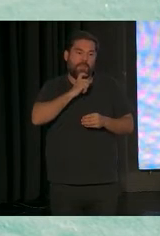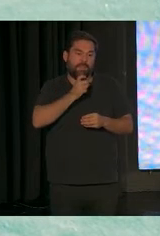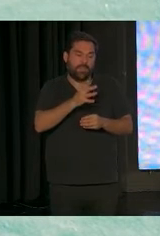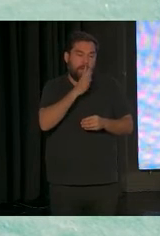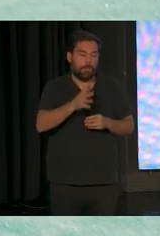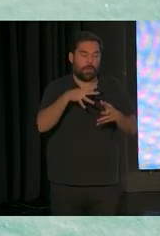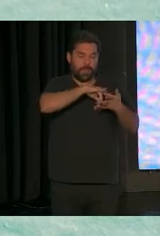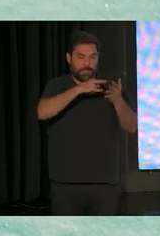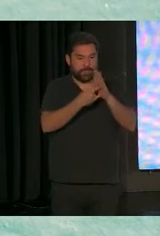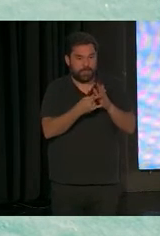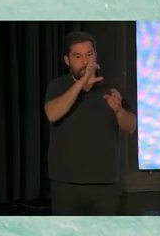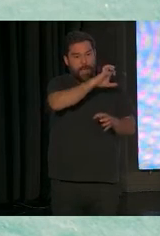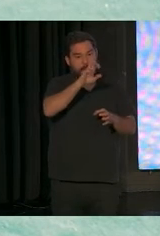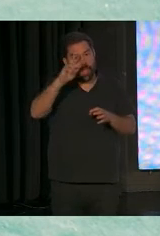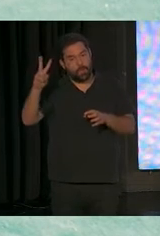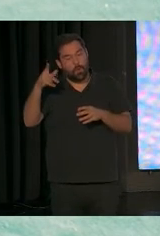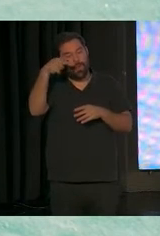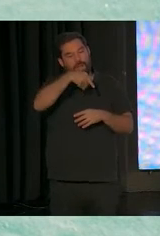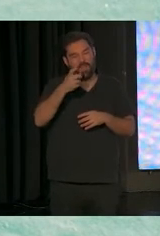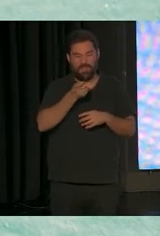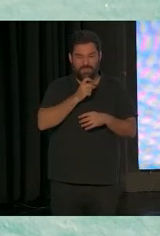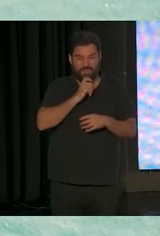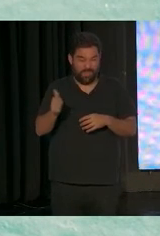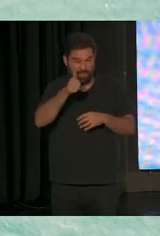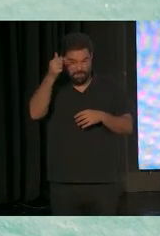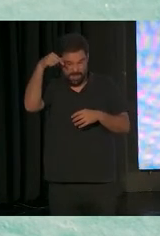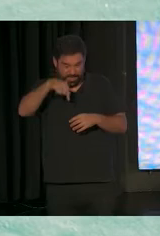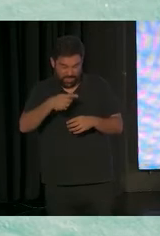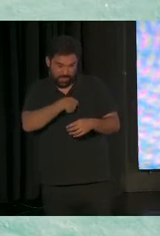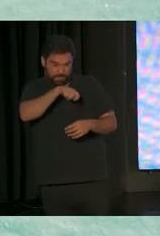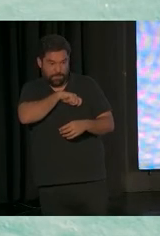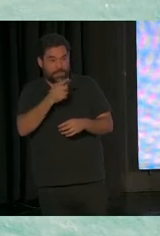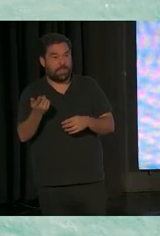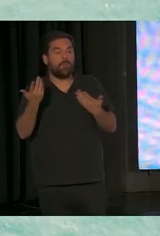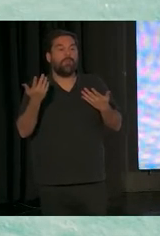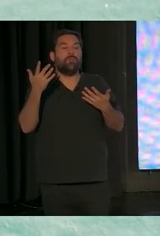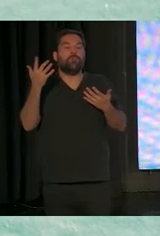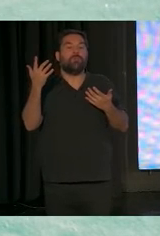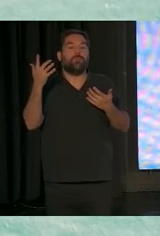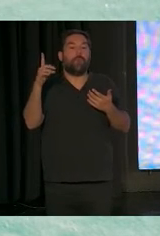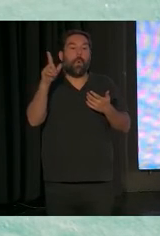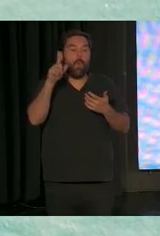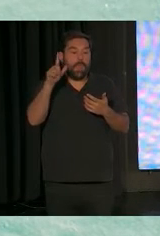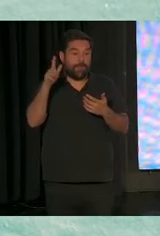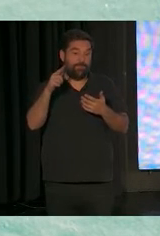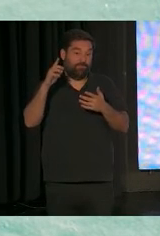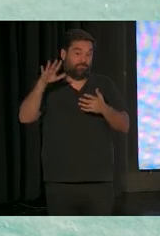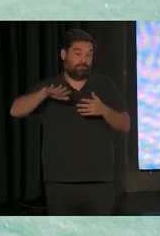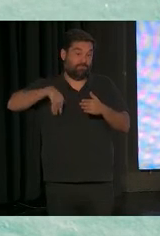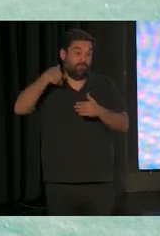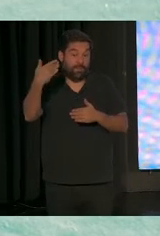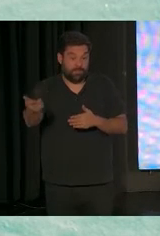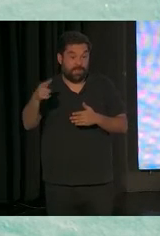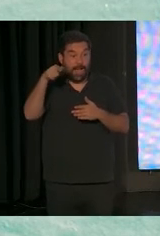Unidos es verdad que es mucho más complejo que el nuestro. Entonces, Julia se fue, estuvo allí seis meses, la adaptó, la validó